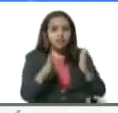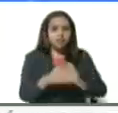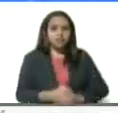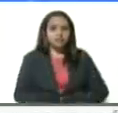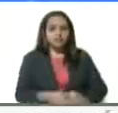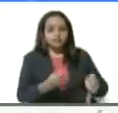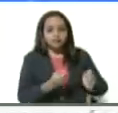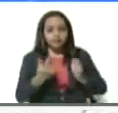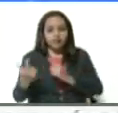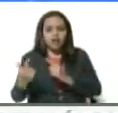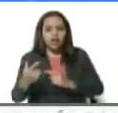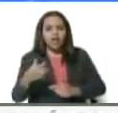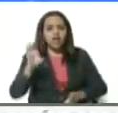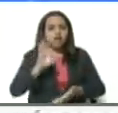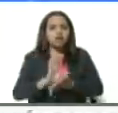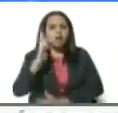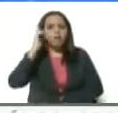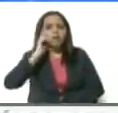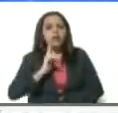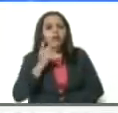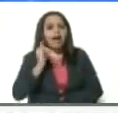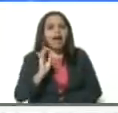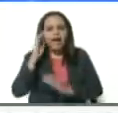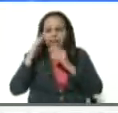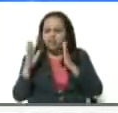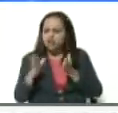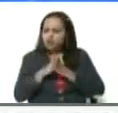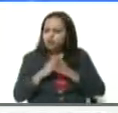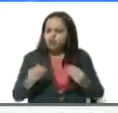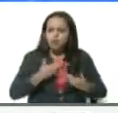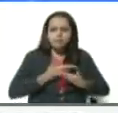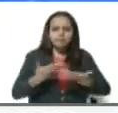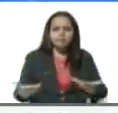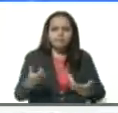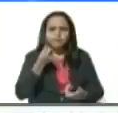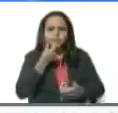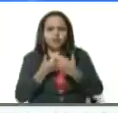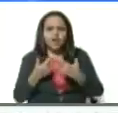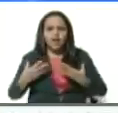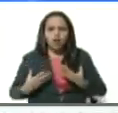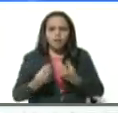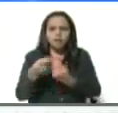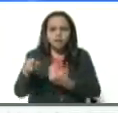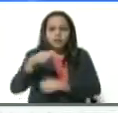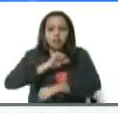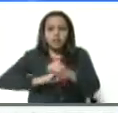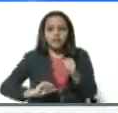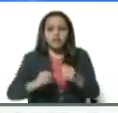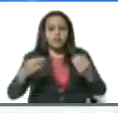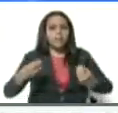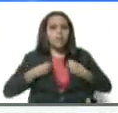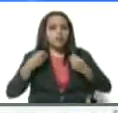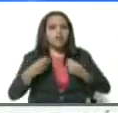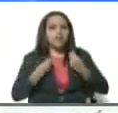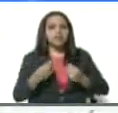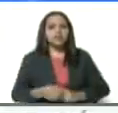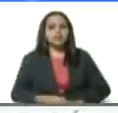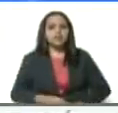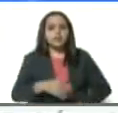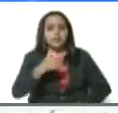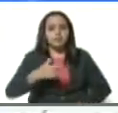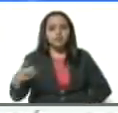trasladamos a Ciudad Bolívar, estamos prestando todos los tratamientos y acompañando esta batalla por la vida de los